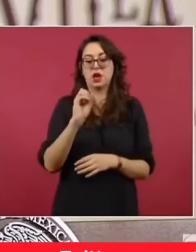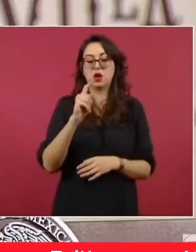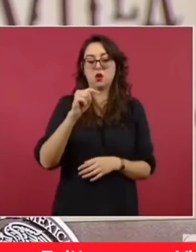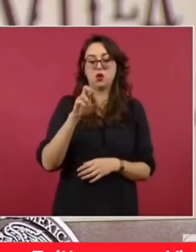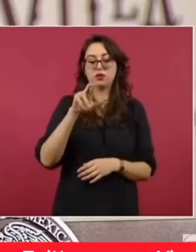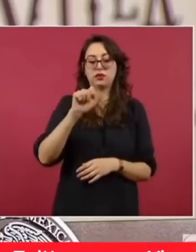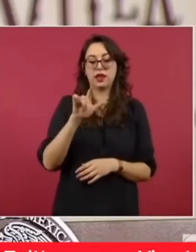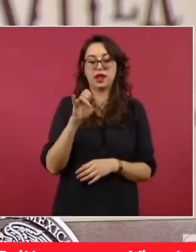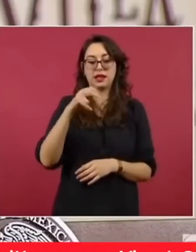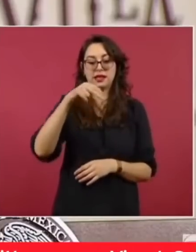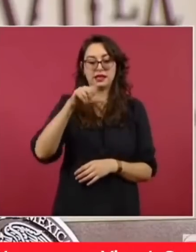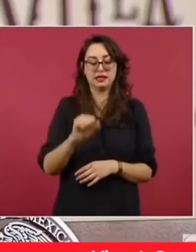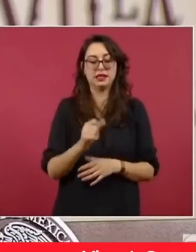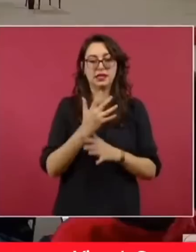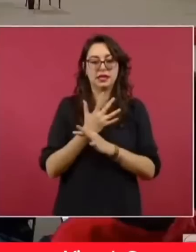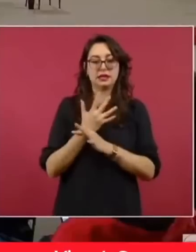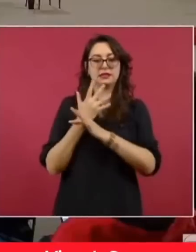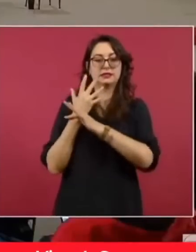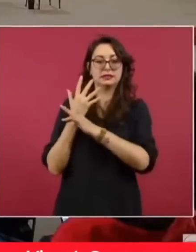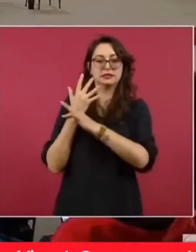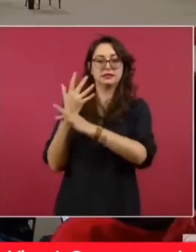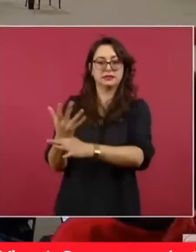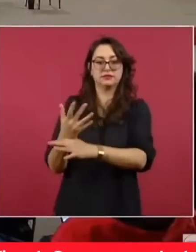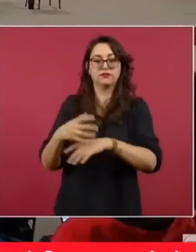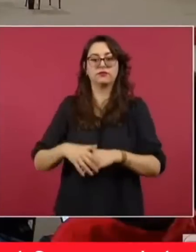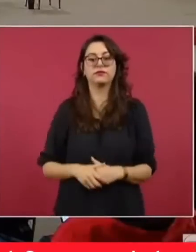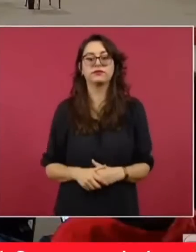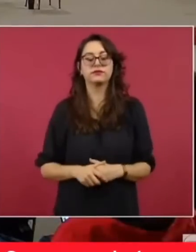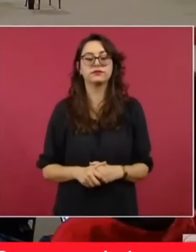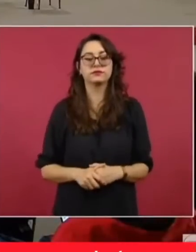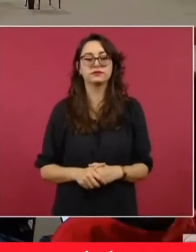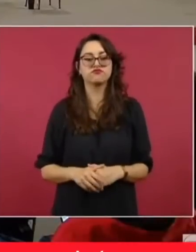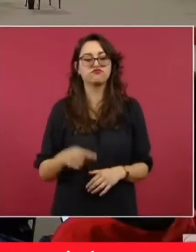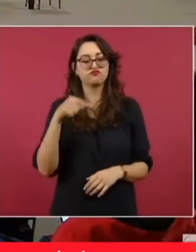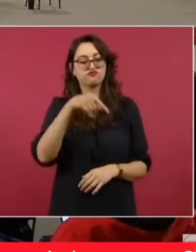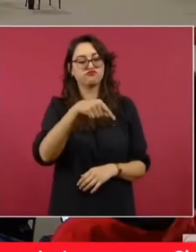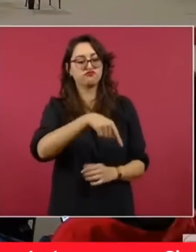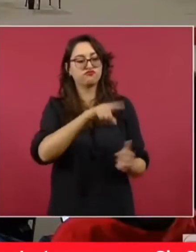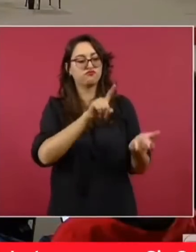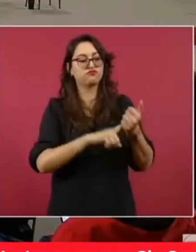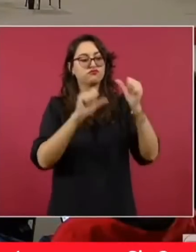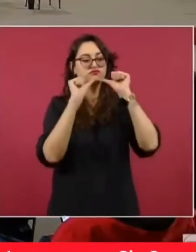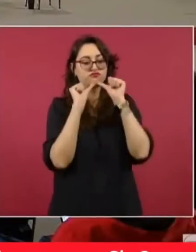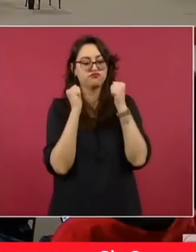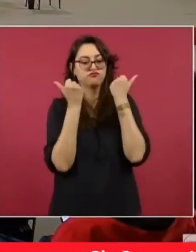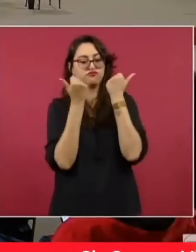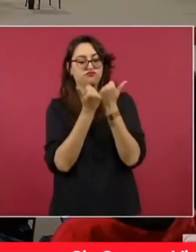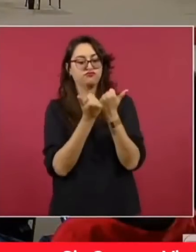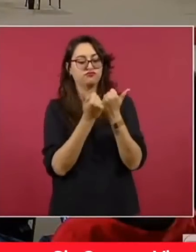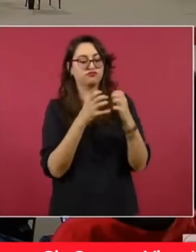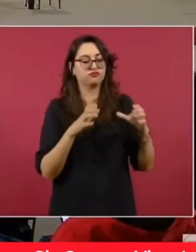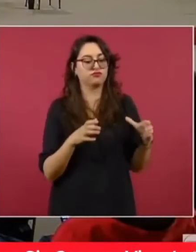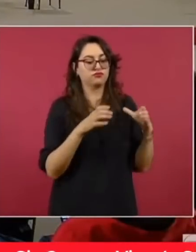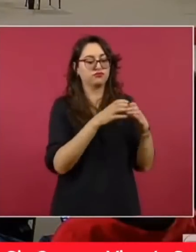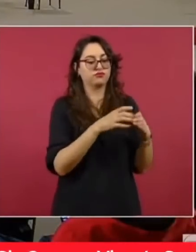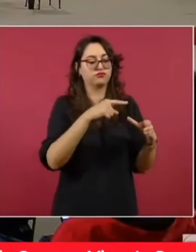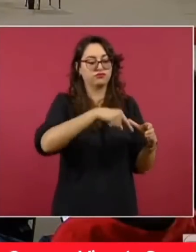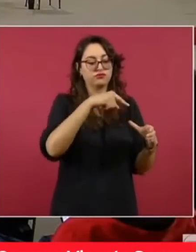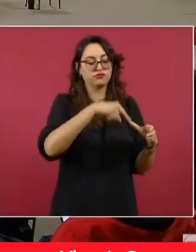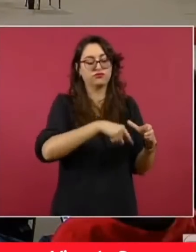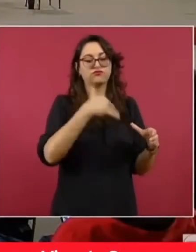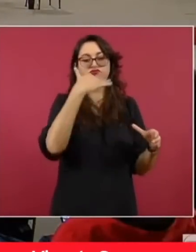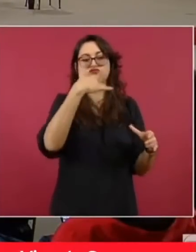sobre la organización mexicanos a favor de la corrupción y la impunidad, encabezada por el líder moral de la derecha mexicana,